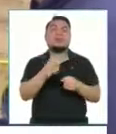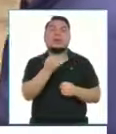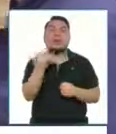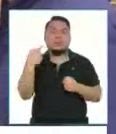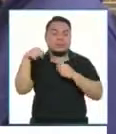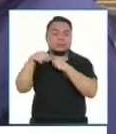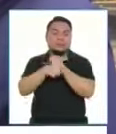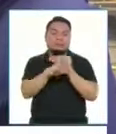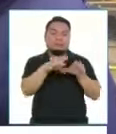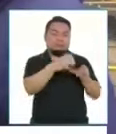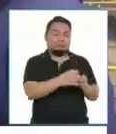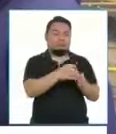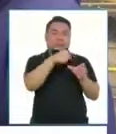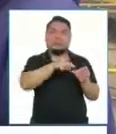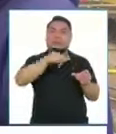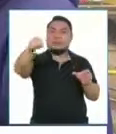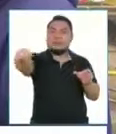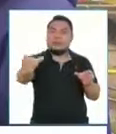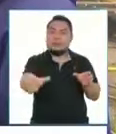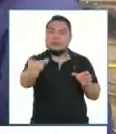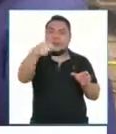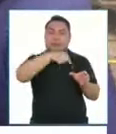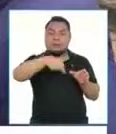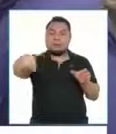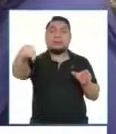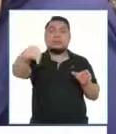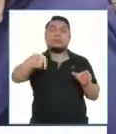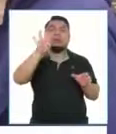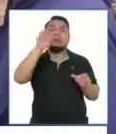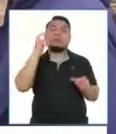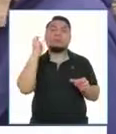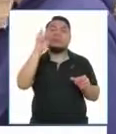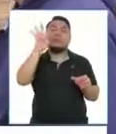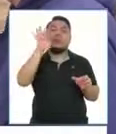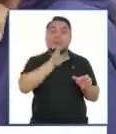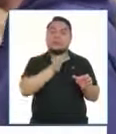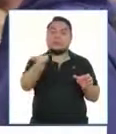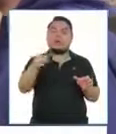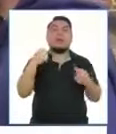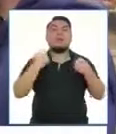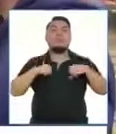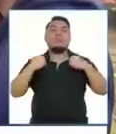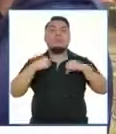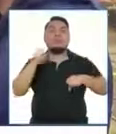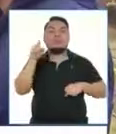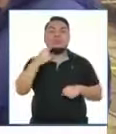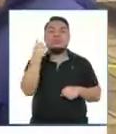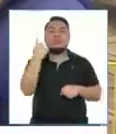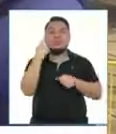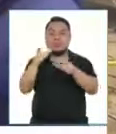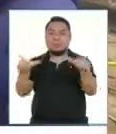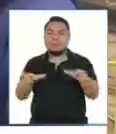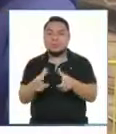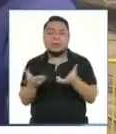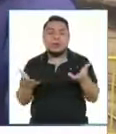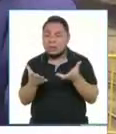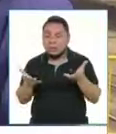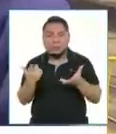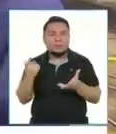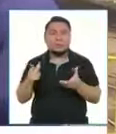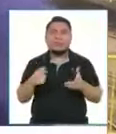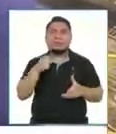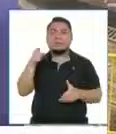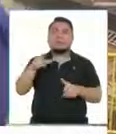de los extremos. Entonces, un extremo de esta línea 4 queda para el lado de la Molina, y el único terreno disponible que había en la zona era